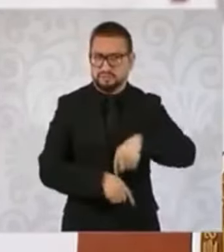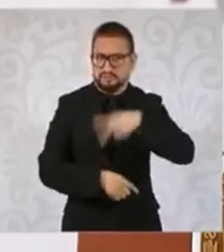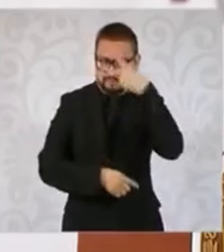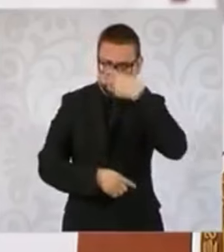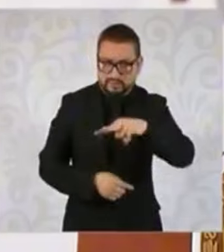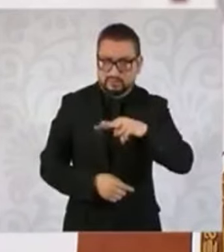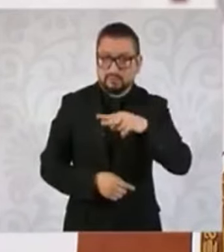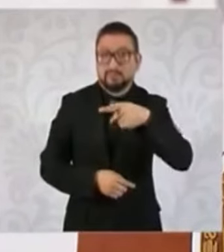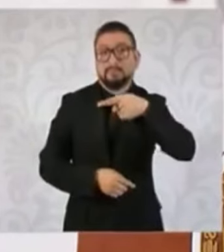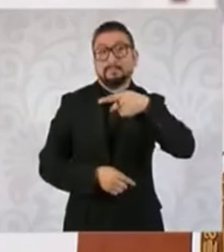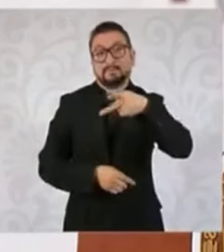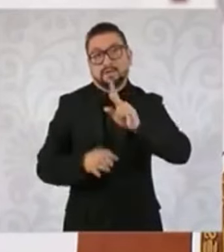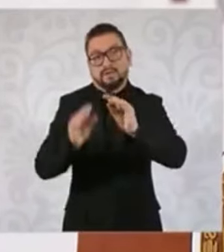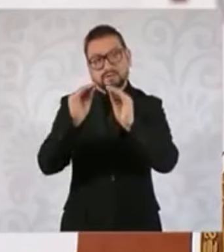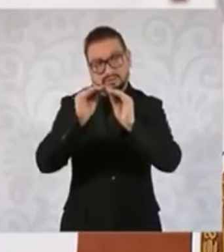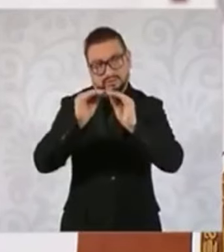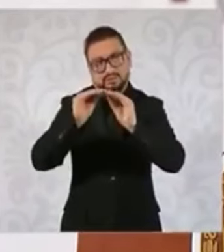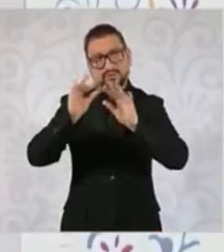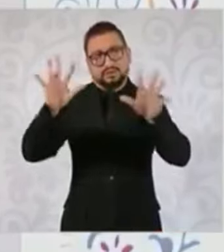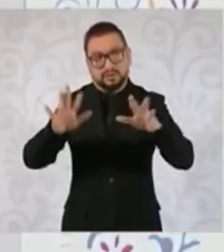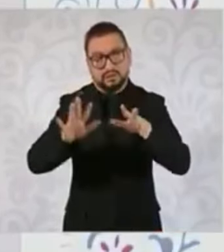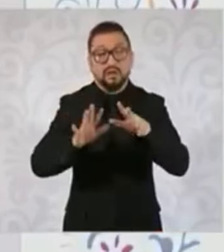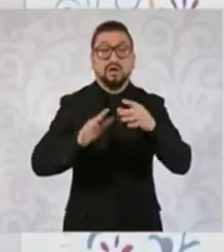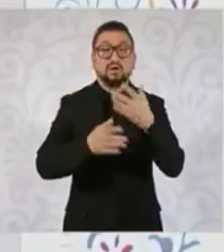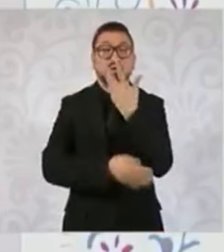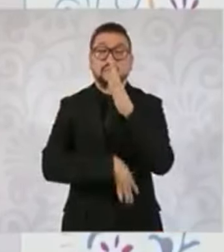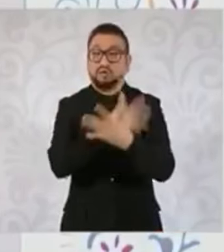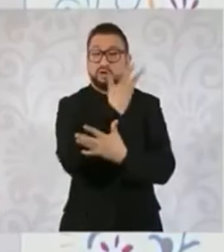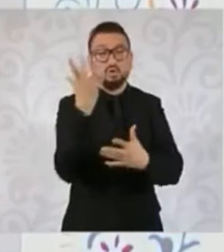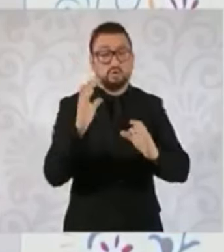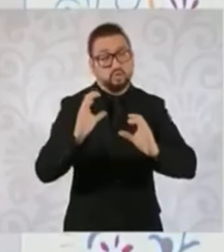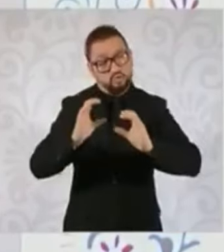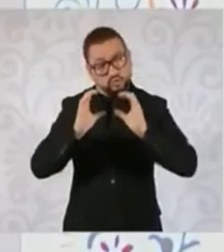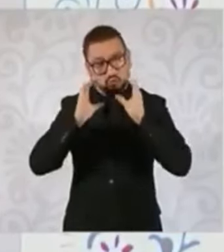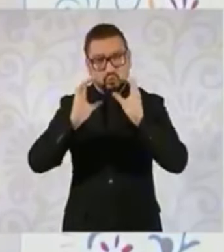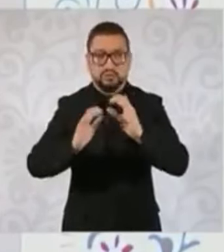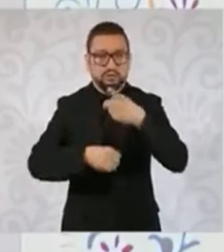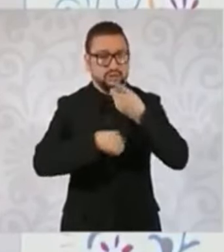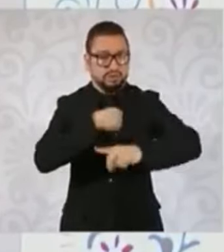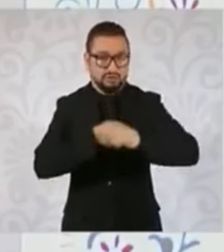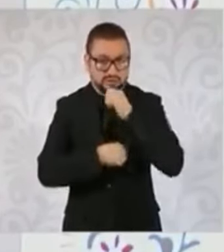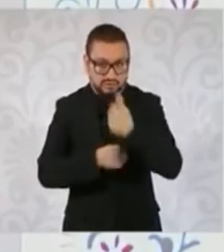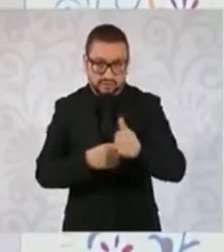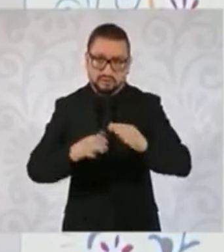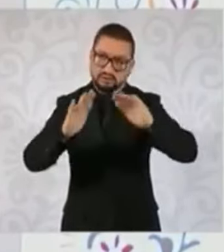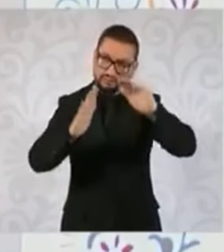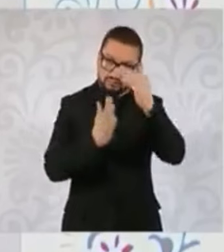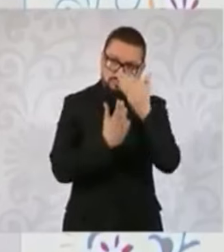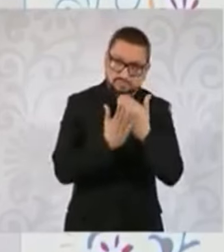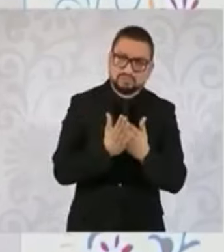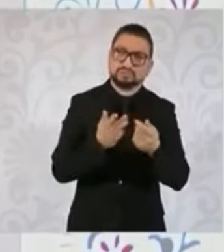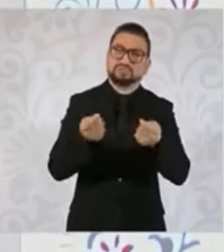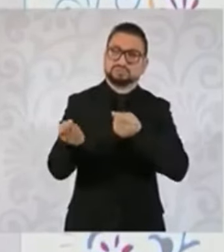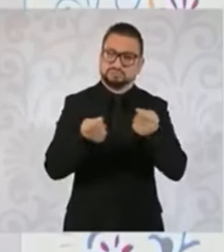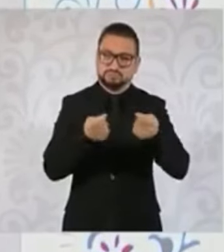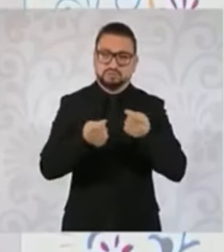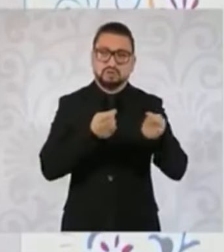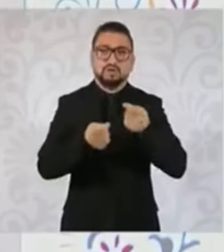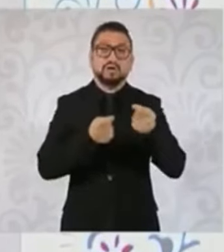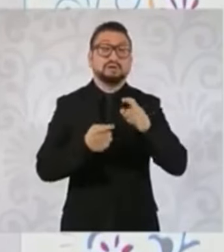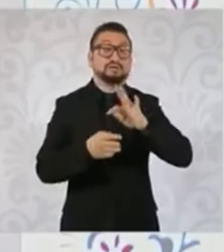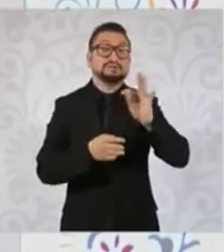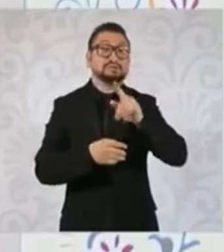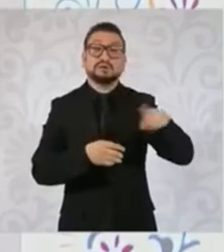que no impacten al medio ambiente o que tengan sus medidas de mitigación. Que sea, si son grandes